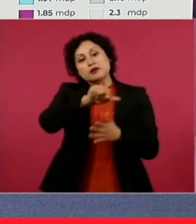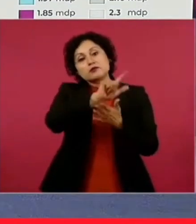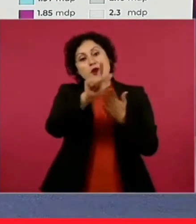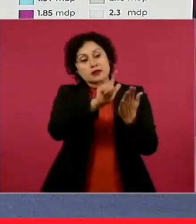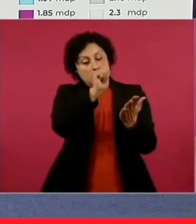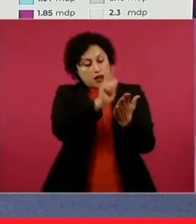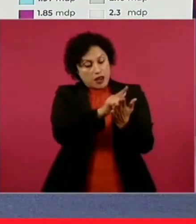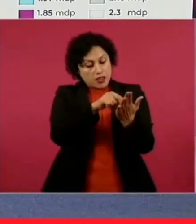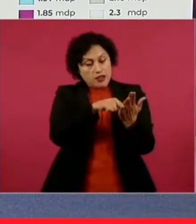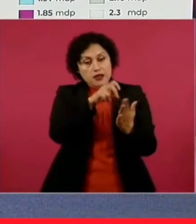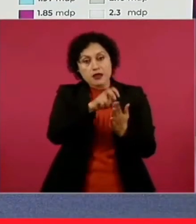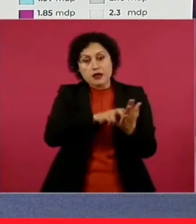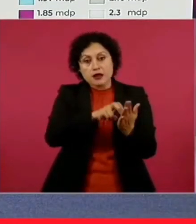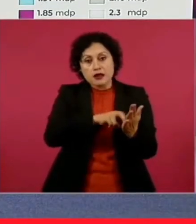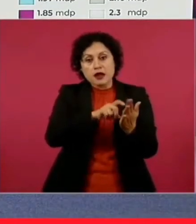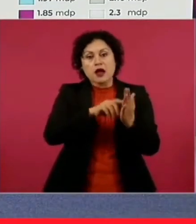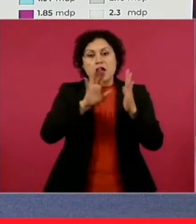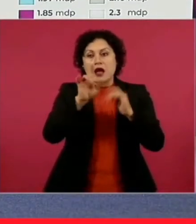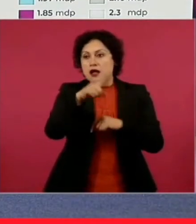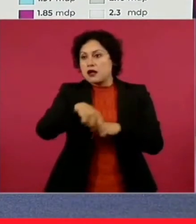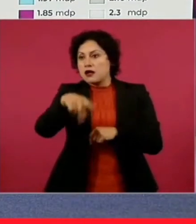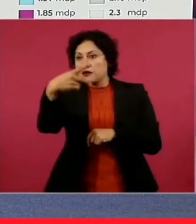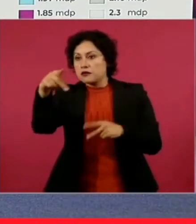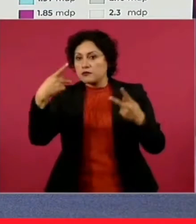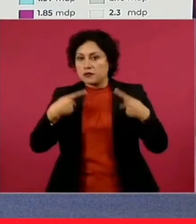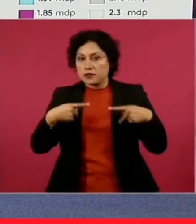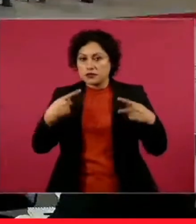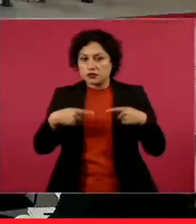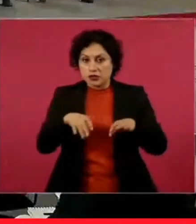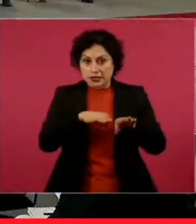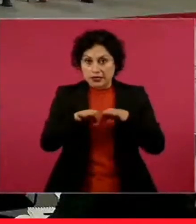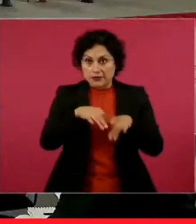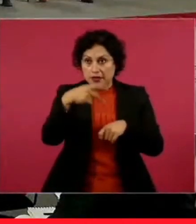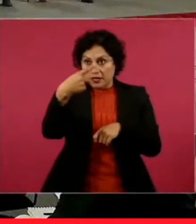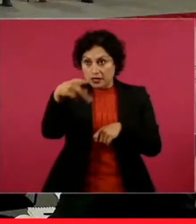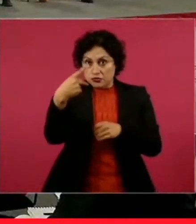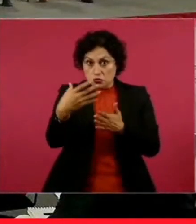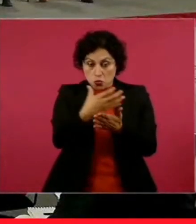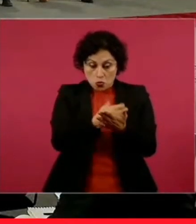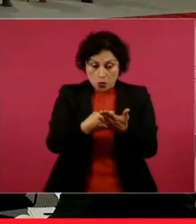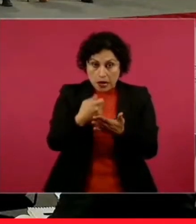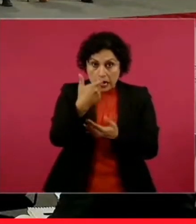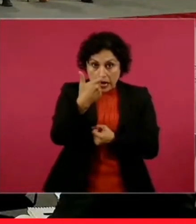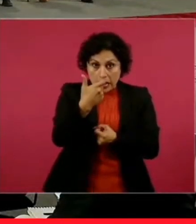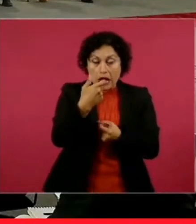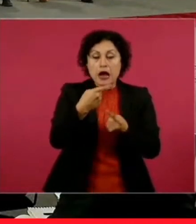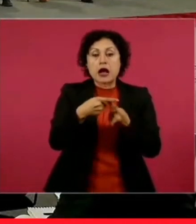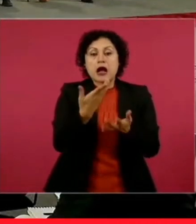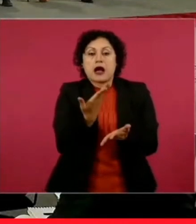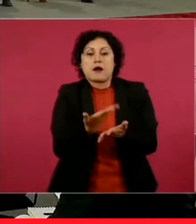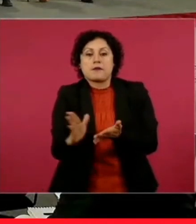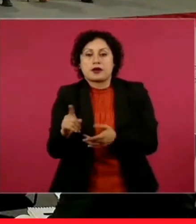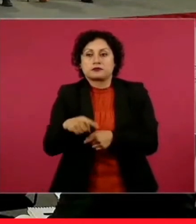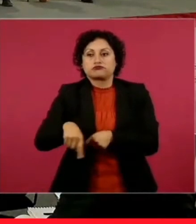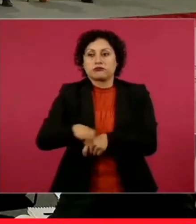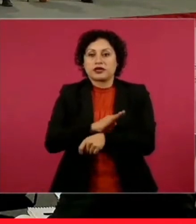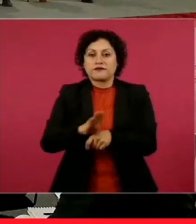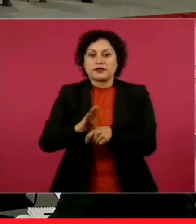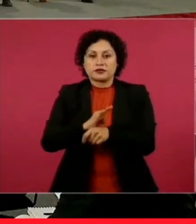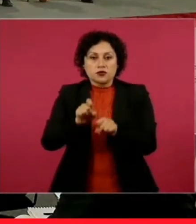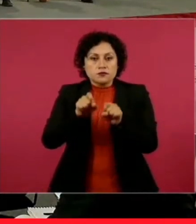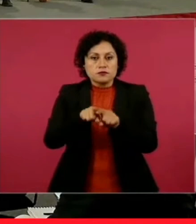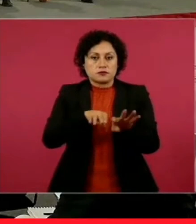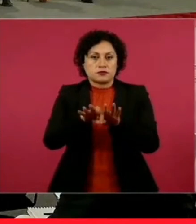ahora, a elección de la persona trabajadora, utilizar su salario básico más las compensaciones, las que tenga derecho. Entonces, estaríamos pasando